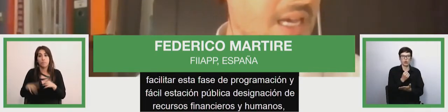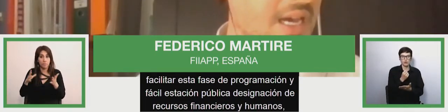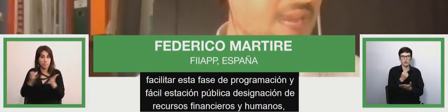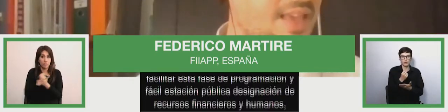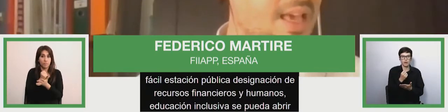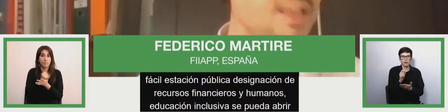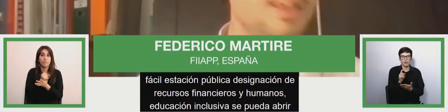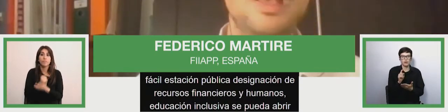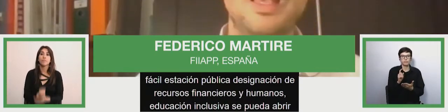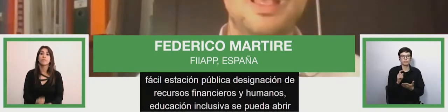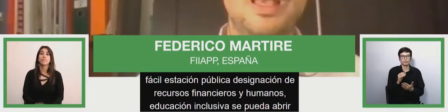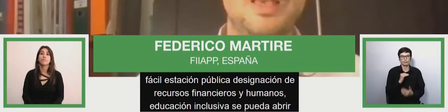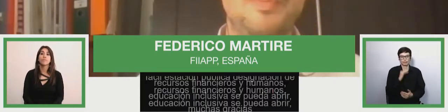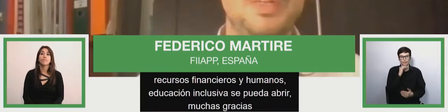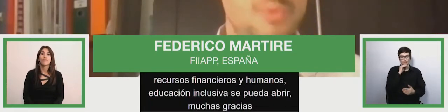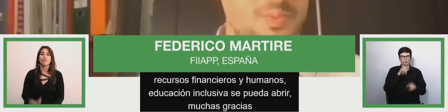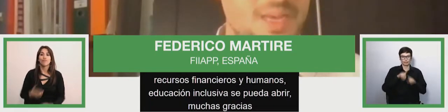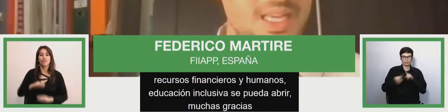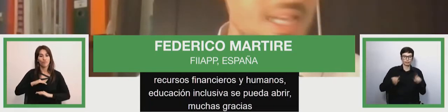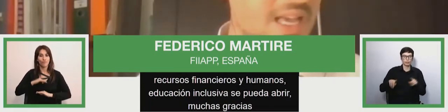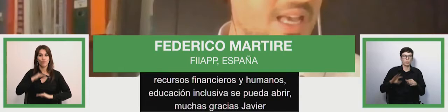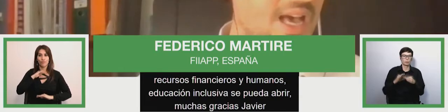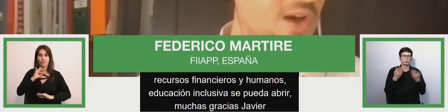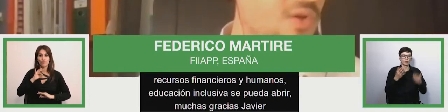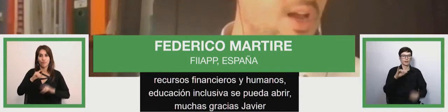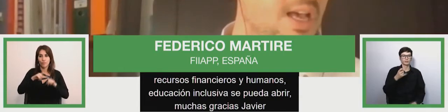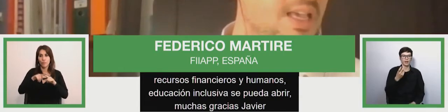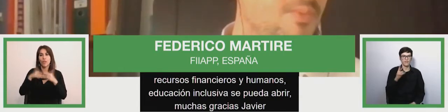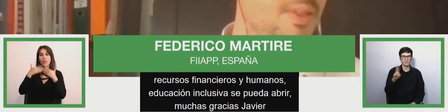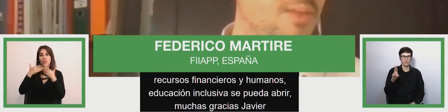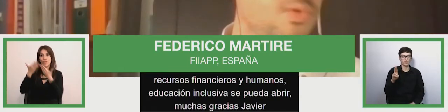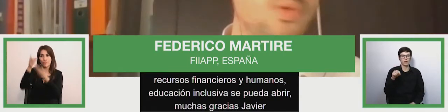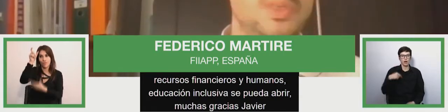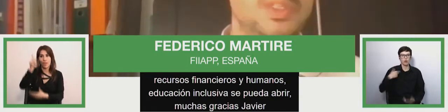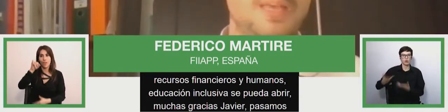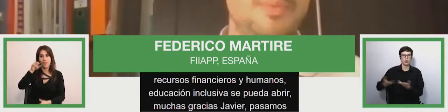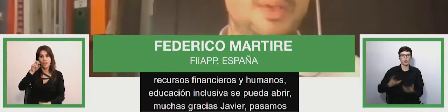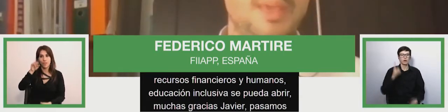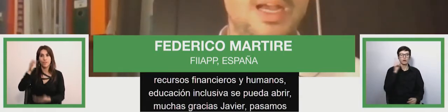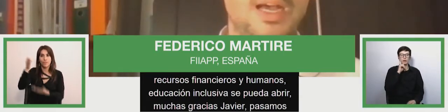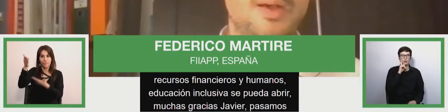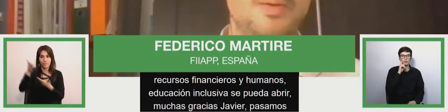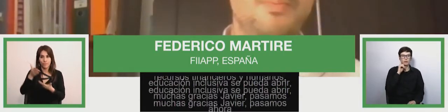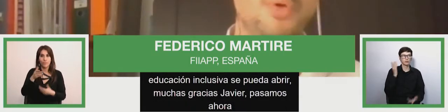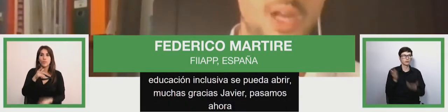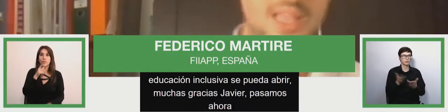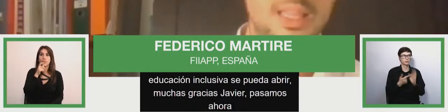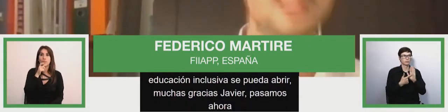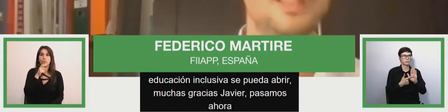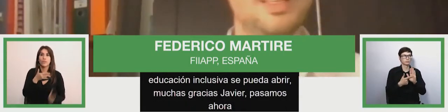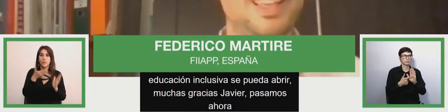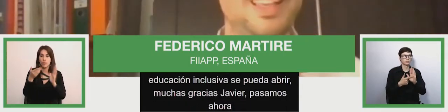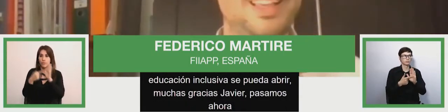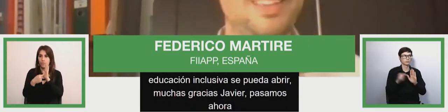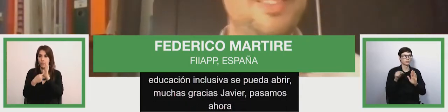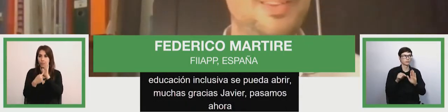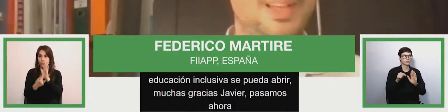Javier. Pasamos página ahora y empezamos con nuestra primera ponente